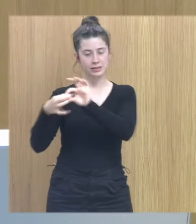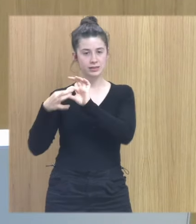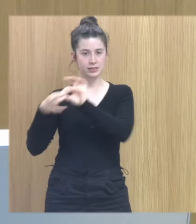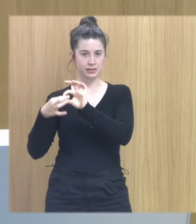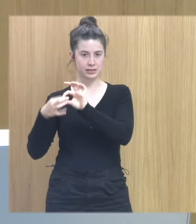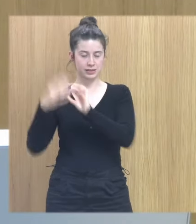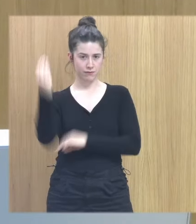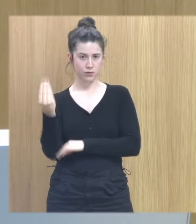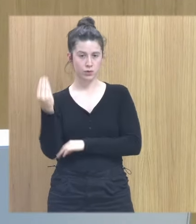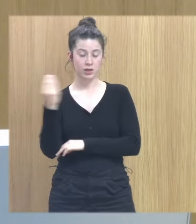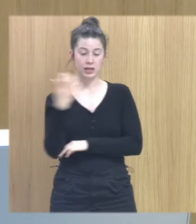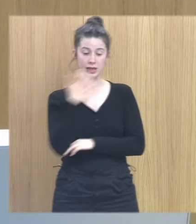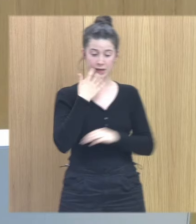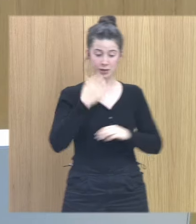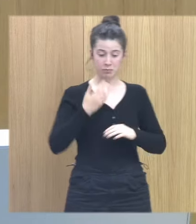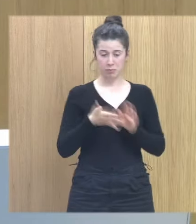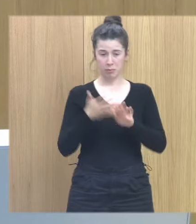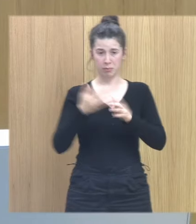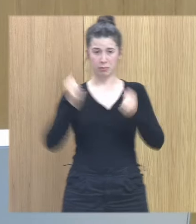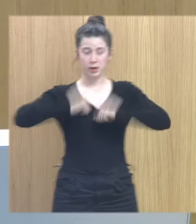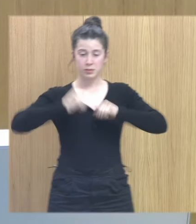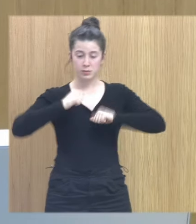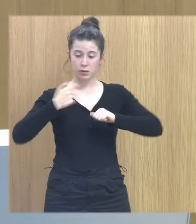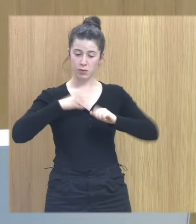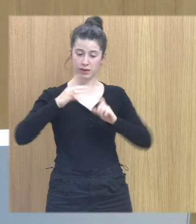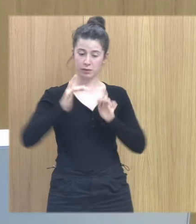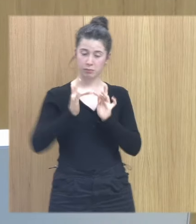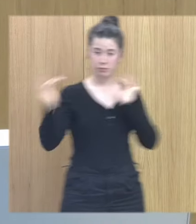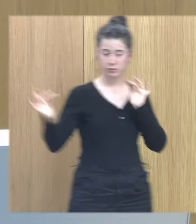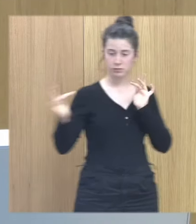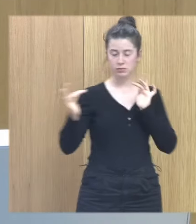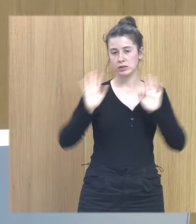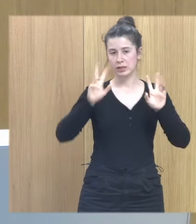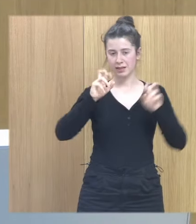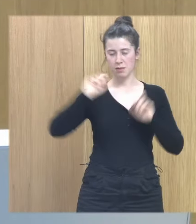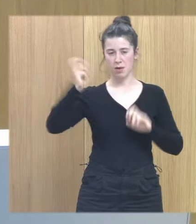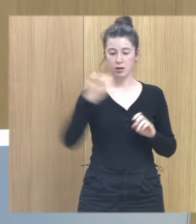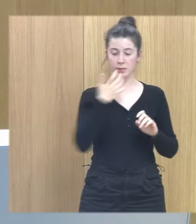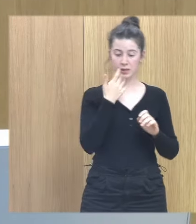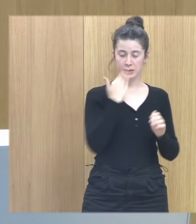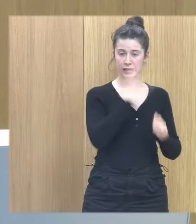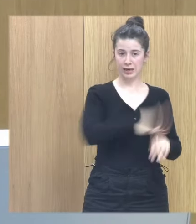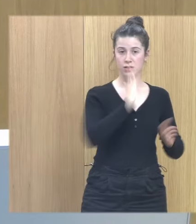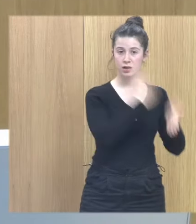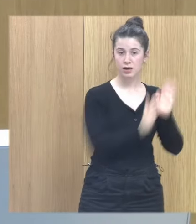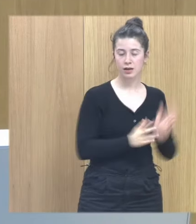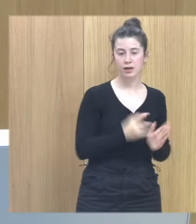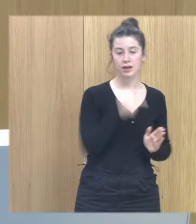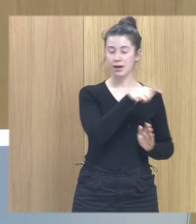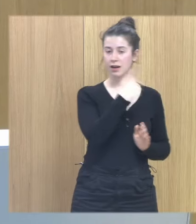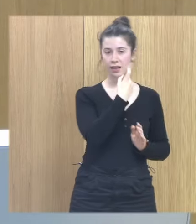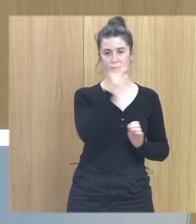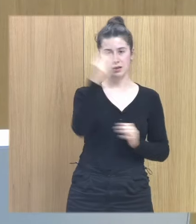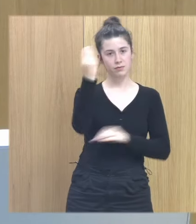sea mayor y pueda separarse de ellos o de ellas será otra cosa pero si yo trabajo con los niños los niños necesitan sus figuras vinculares y